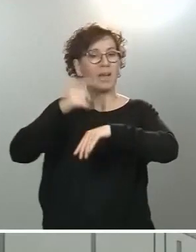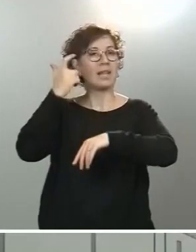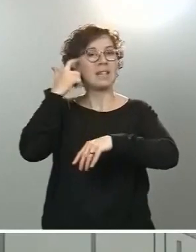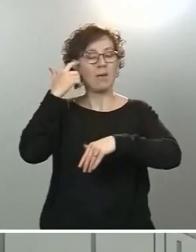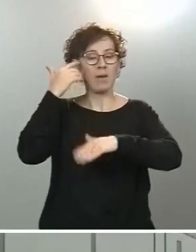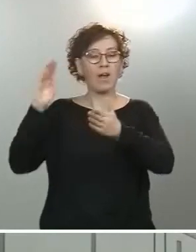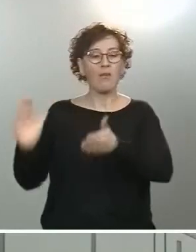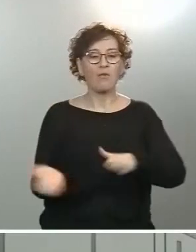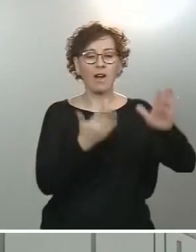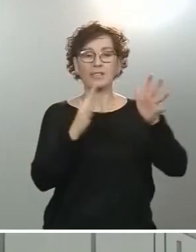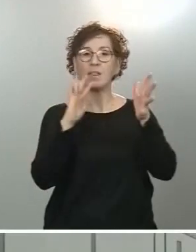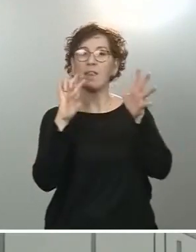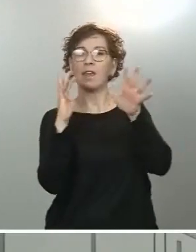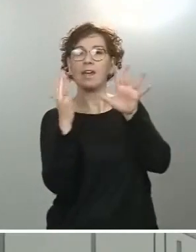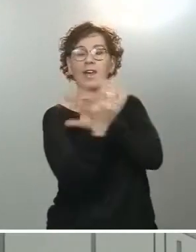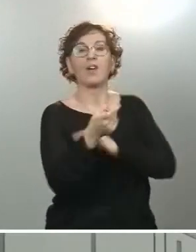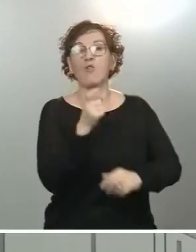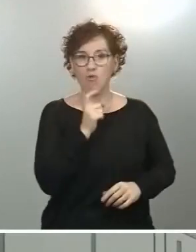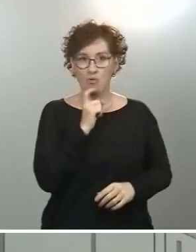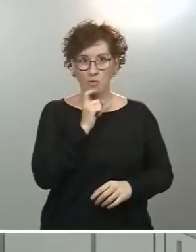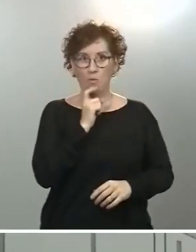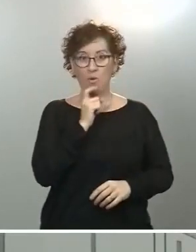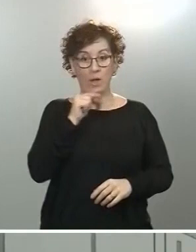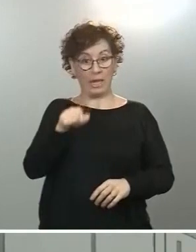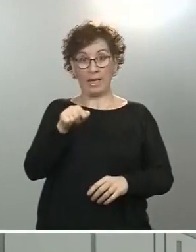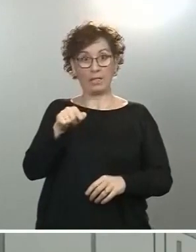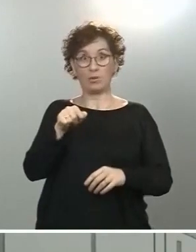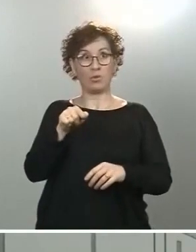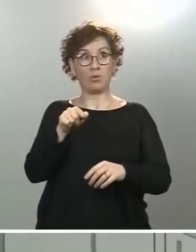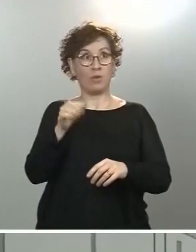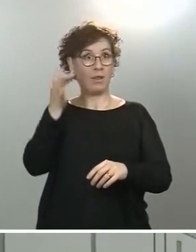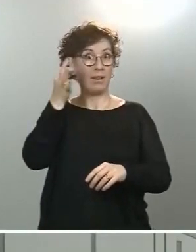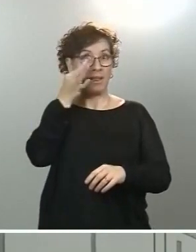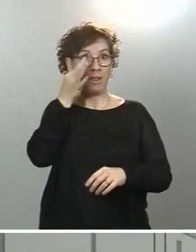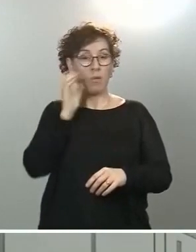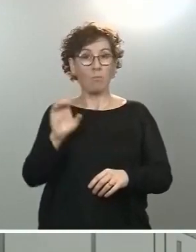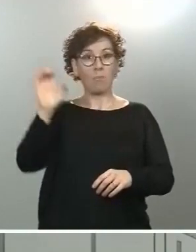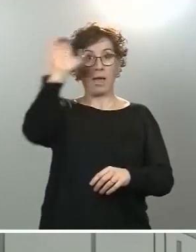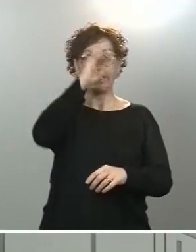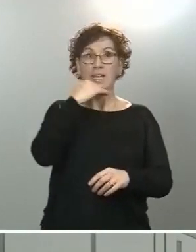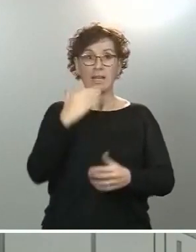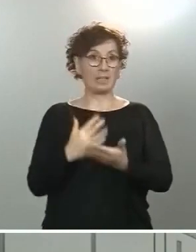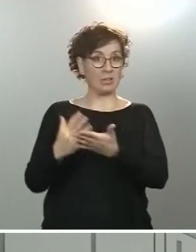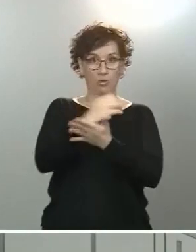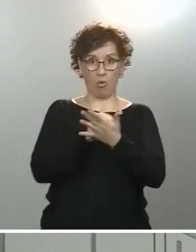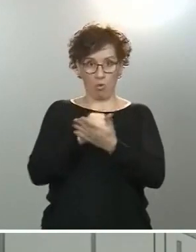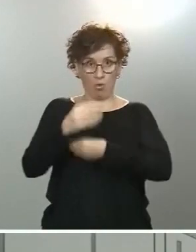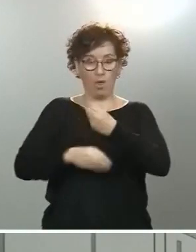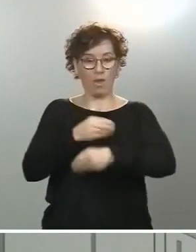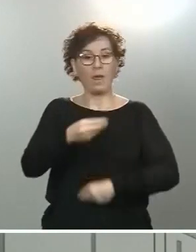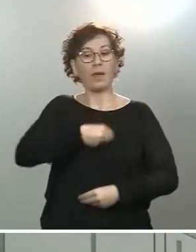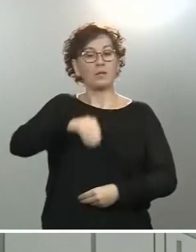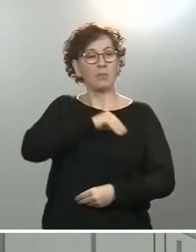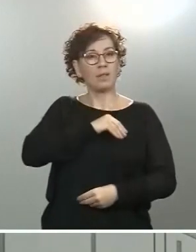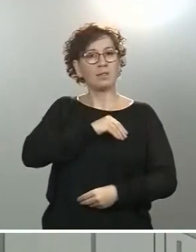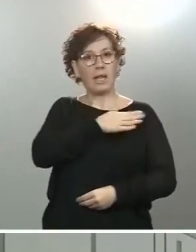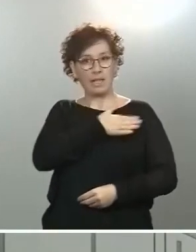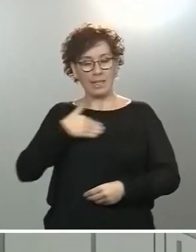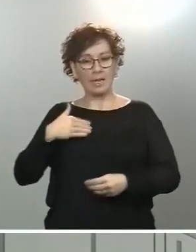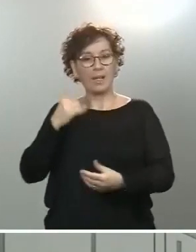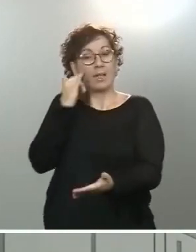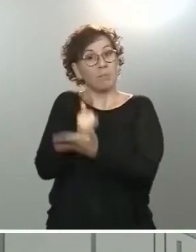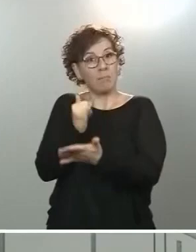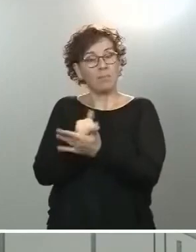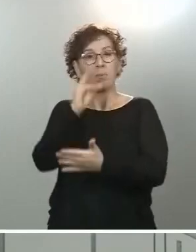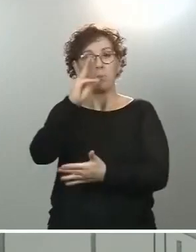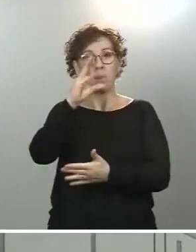es la misma posición que tenemos prácticamente todos los países. Por supuesto, España está tratando de aumentar progresivamente el número de PCRs o el número